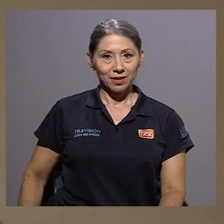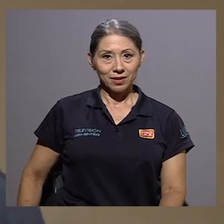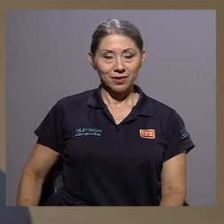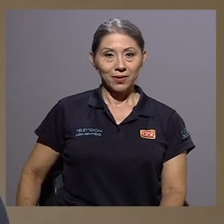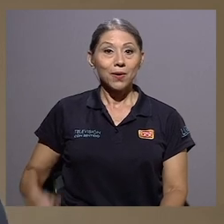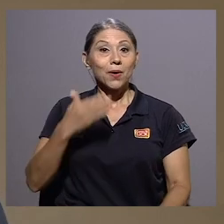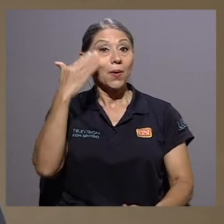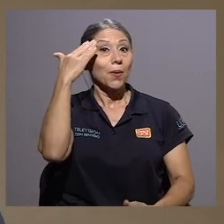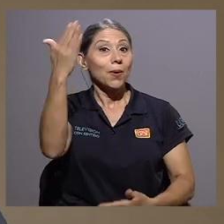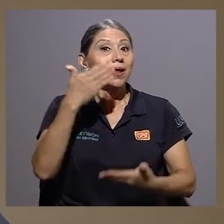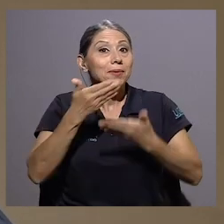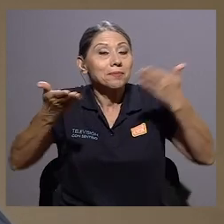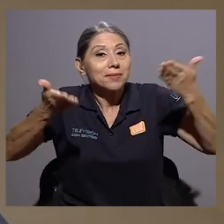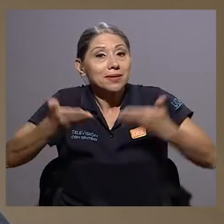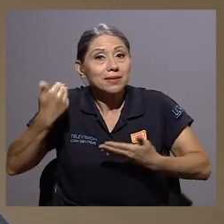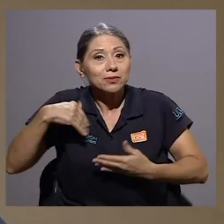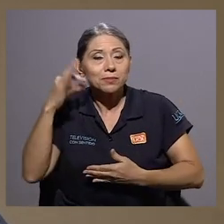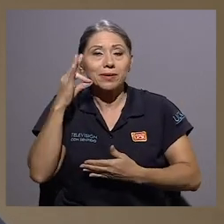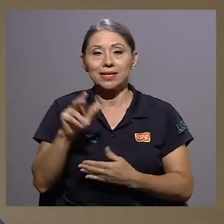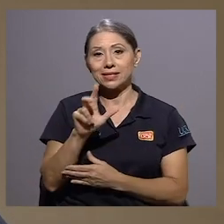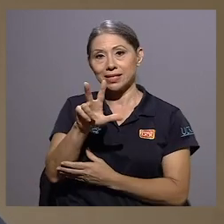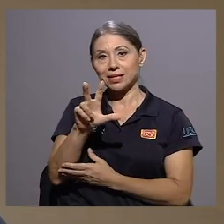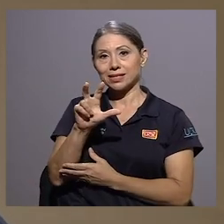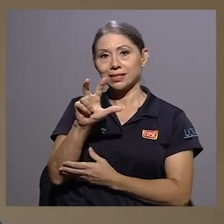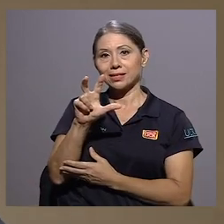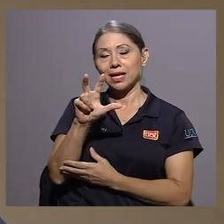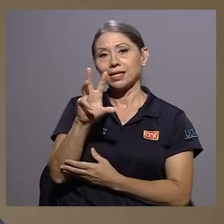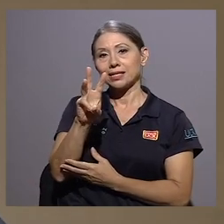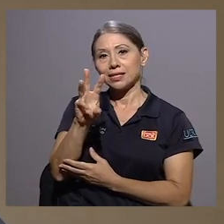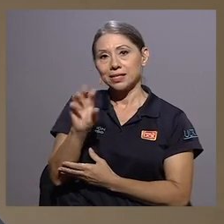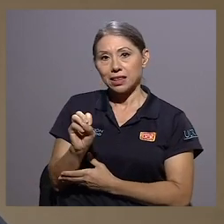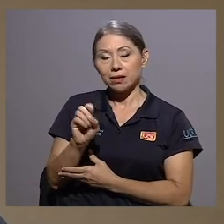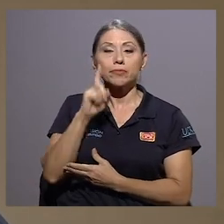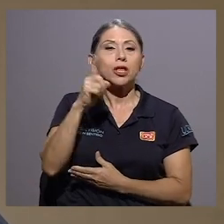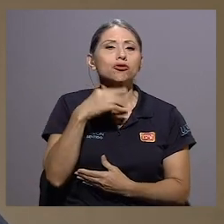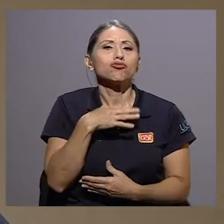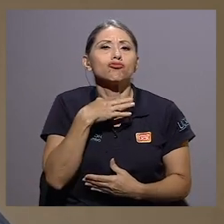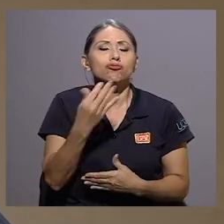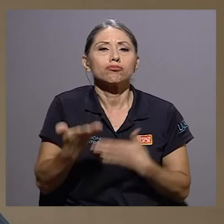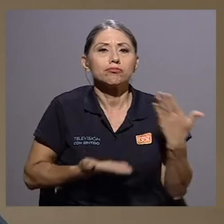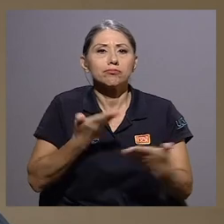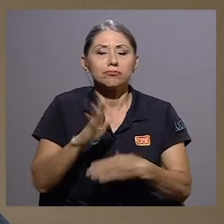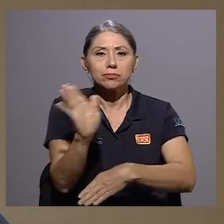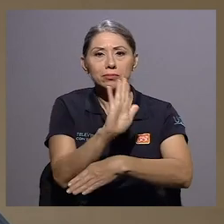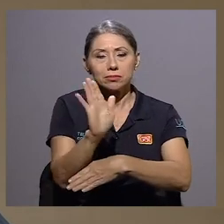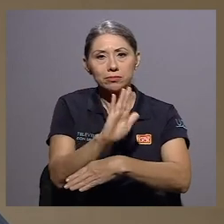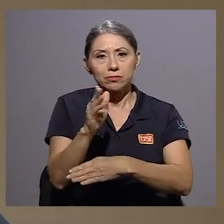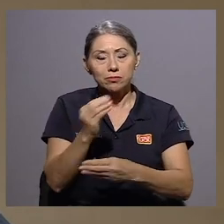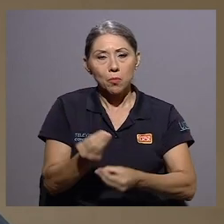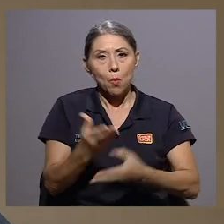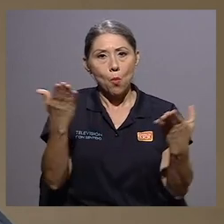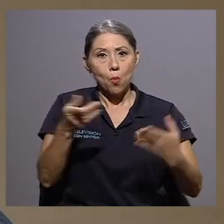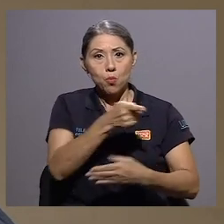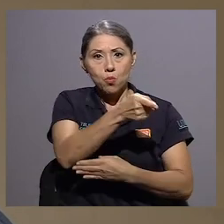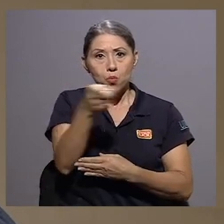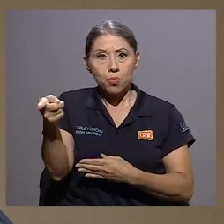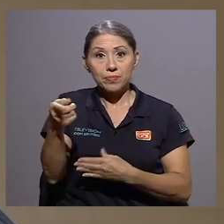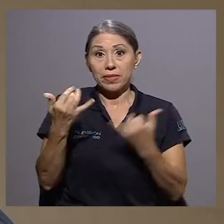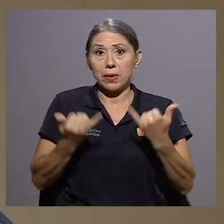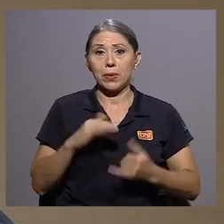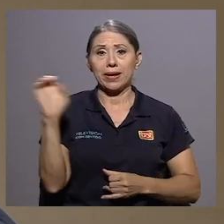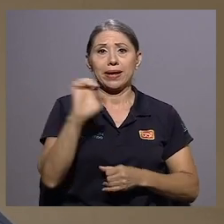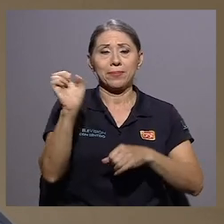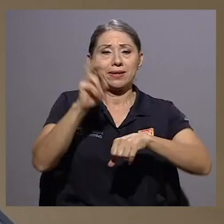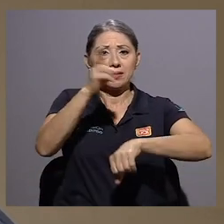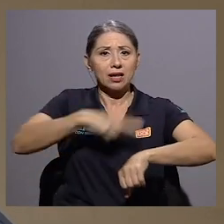Hola, bienvenidos y bienvenidas a 360. Es un placer estar haciendo televisión de servicio público con ustedes. Creemos que